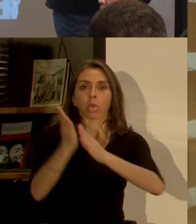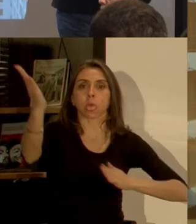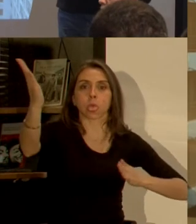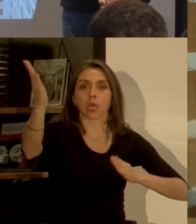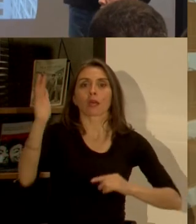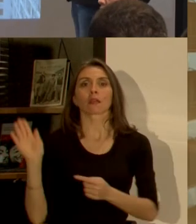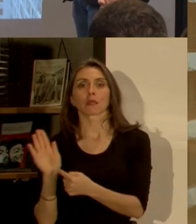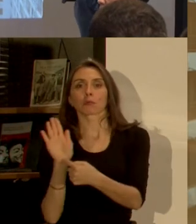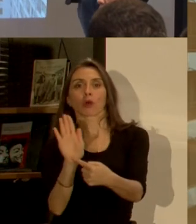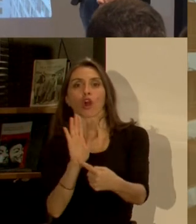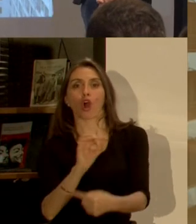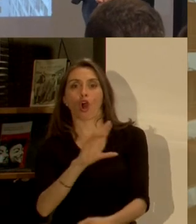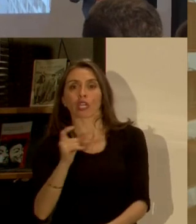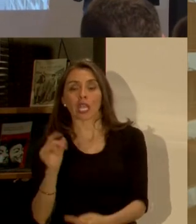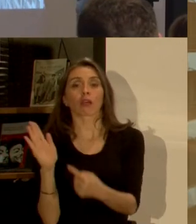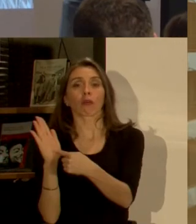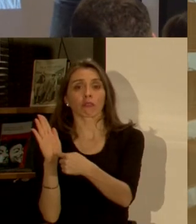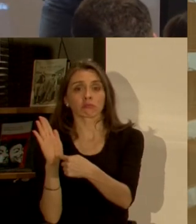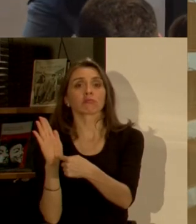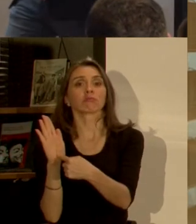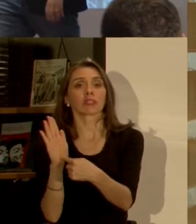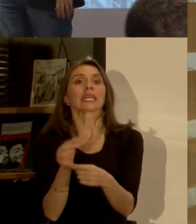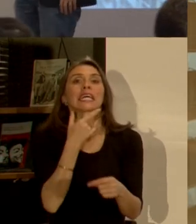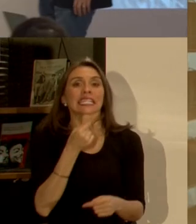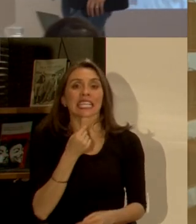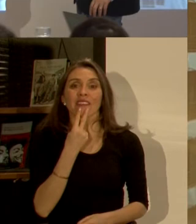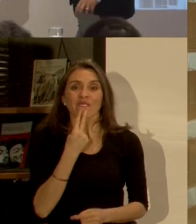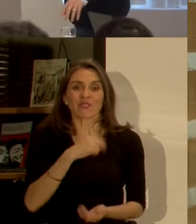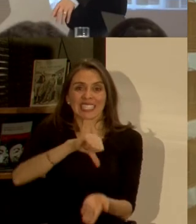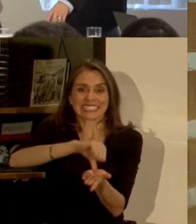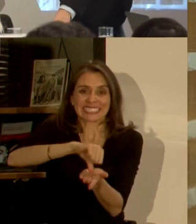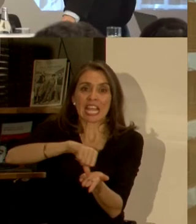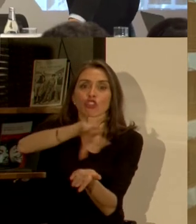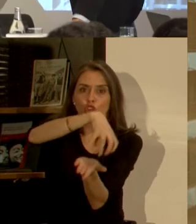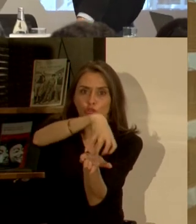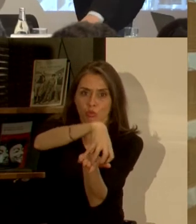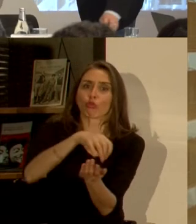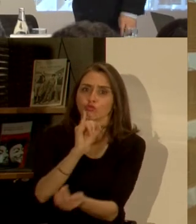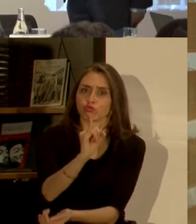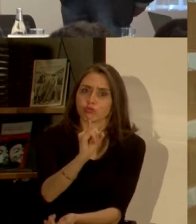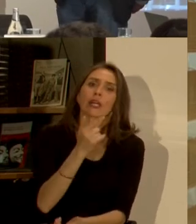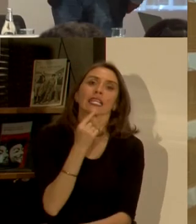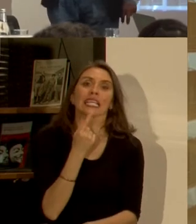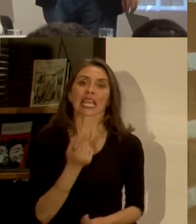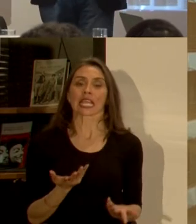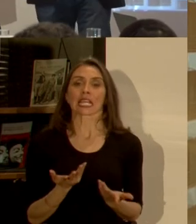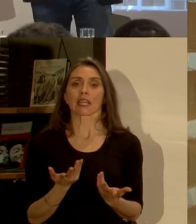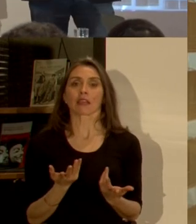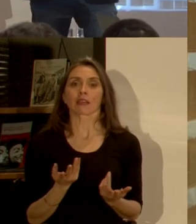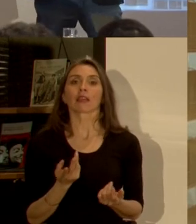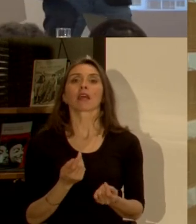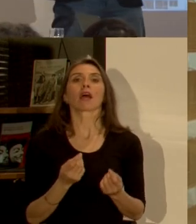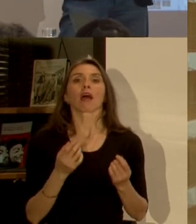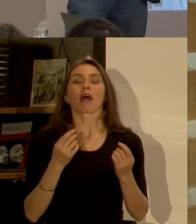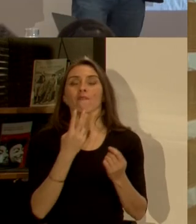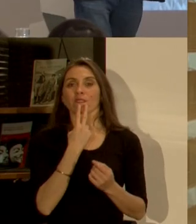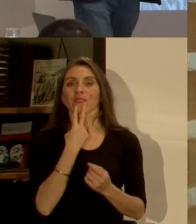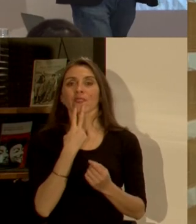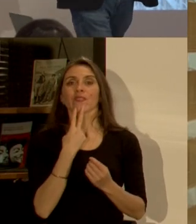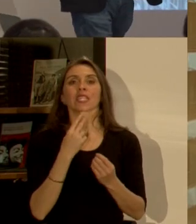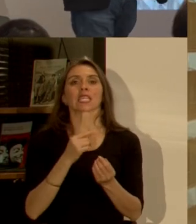Orrego en el fondo es la expresión de eso es decir queremos vivir en los centros sí queremos hacerlo de forma